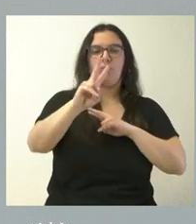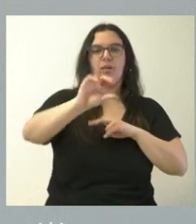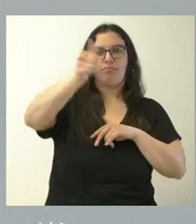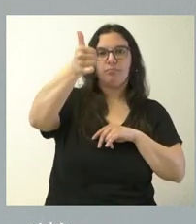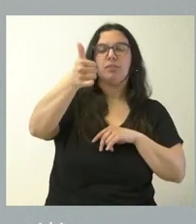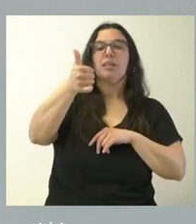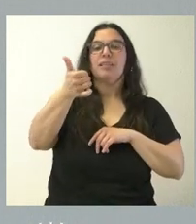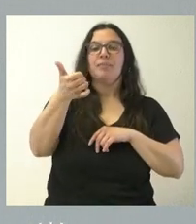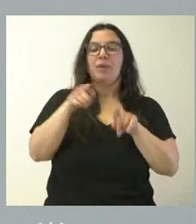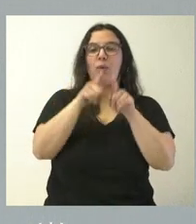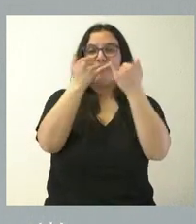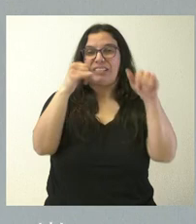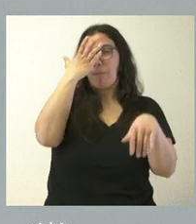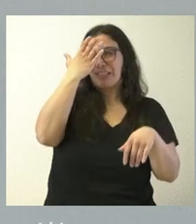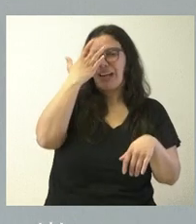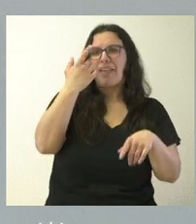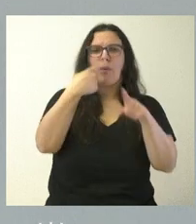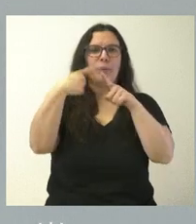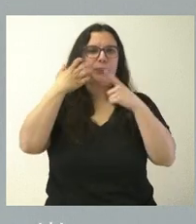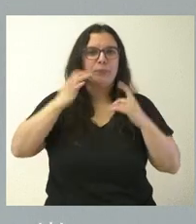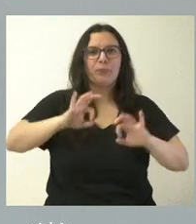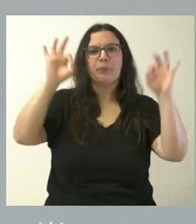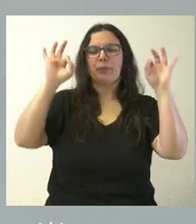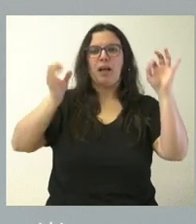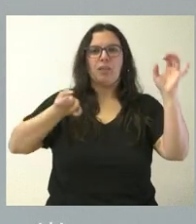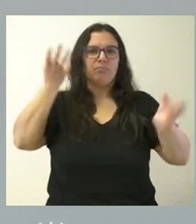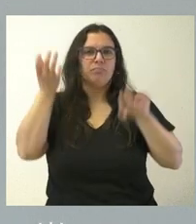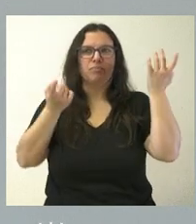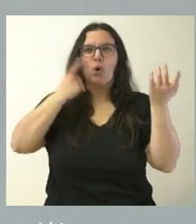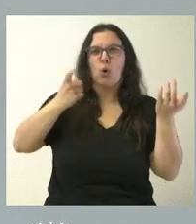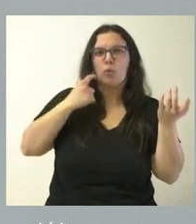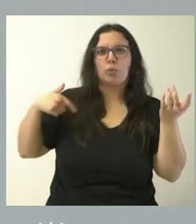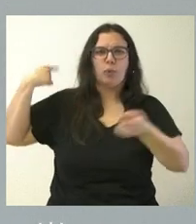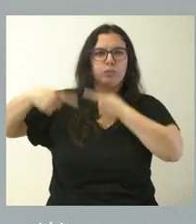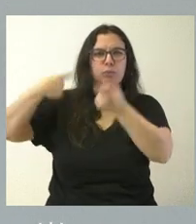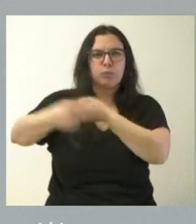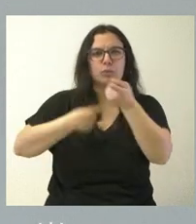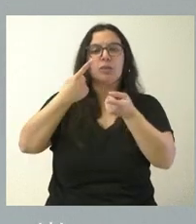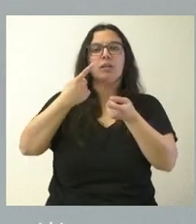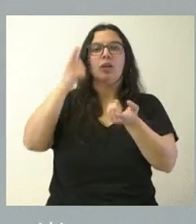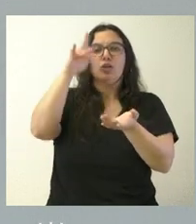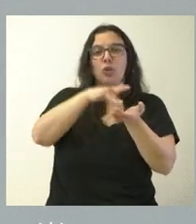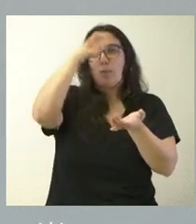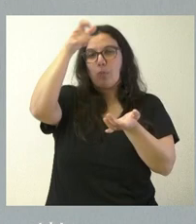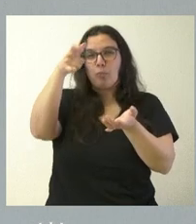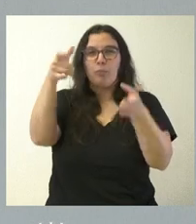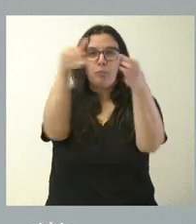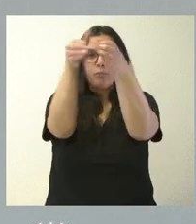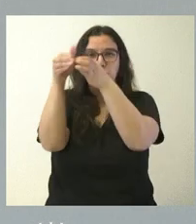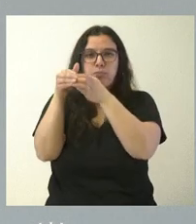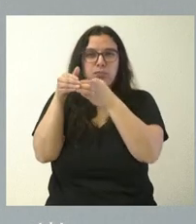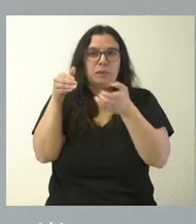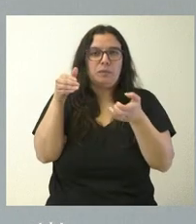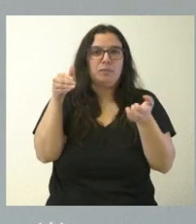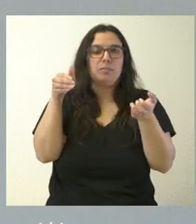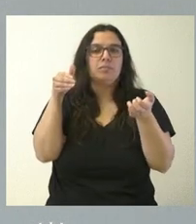un conjunto excepcional, diverso y complejo de manifestaciones y rituales efectivos que se celebran en pequeñas comunidades rurales